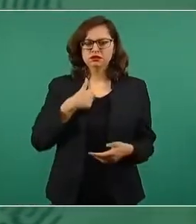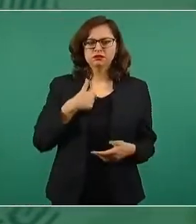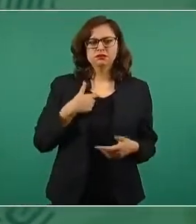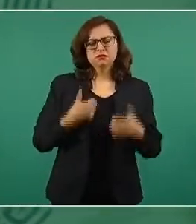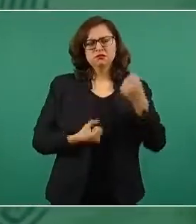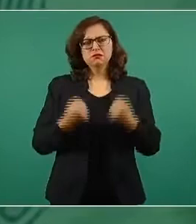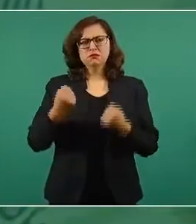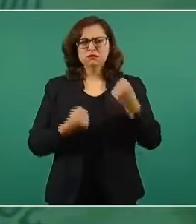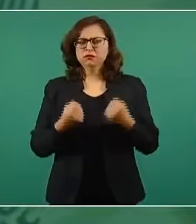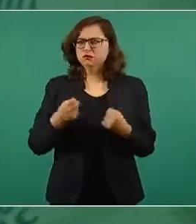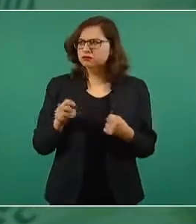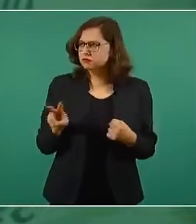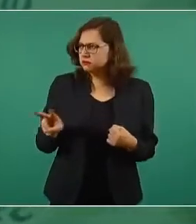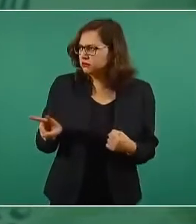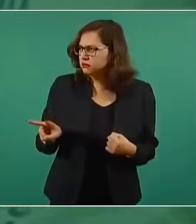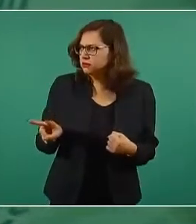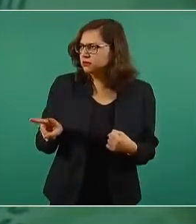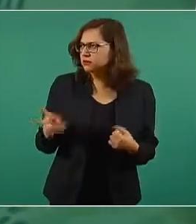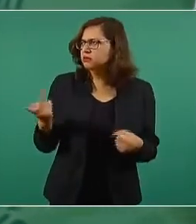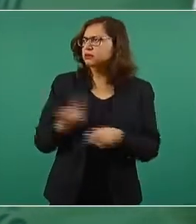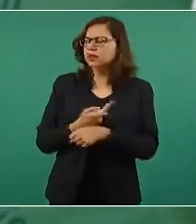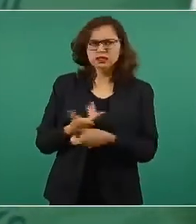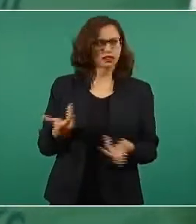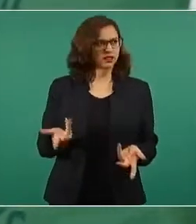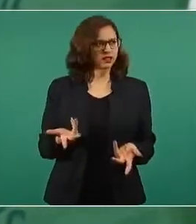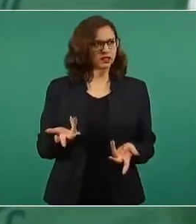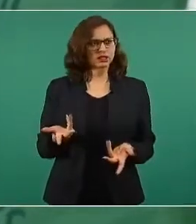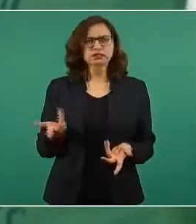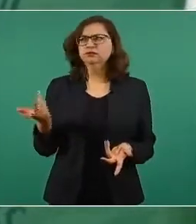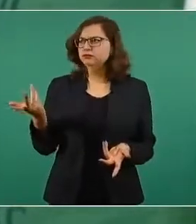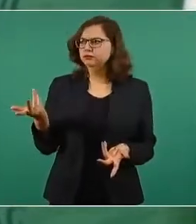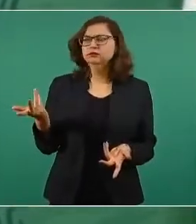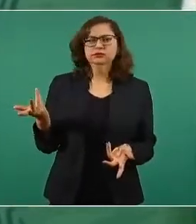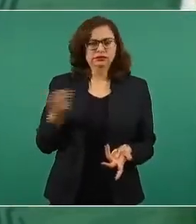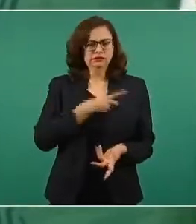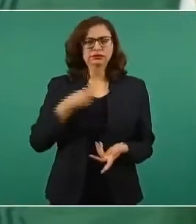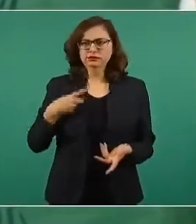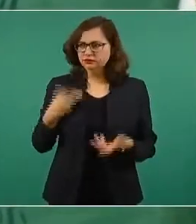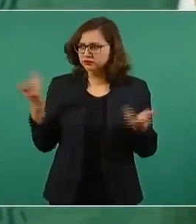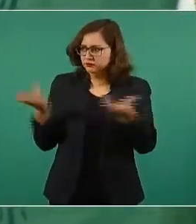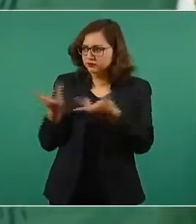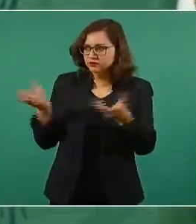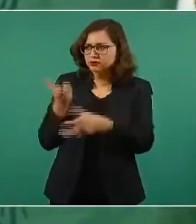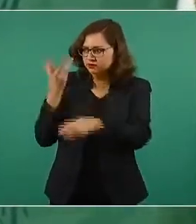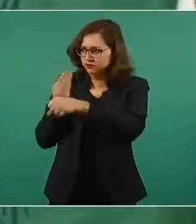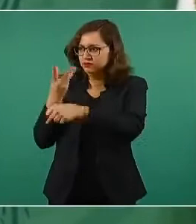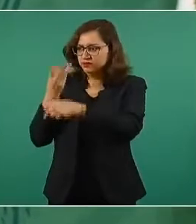esto, vamos a ver qué hacemos. Dice, que ya